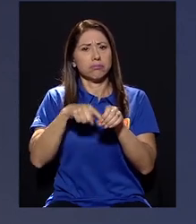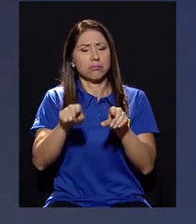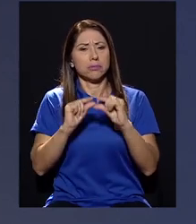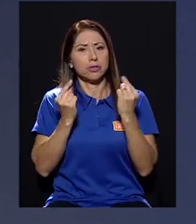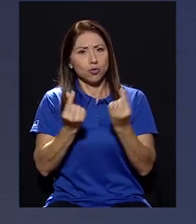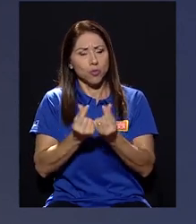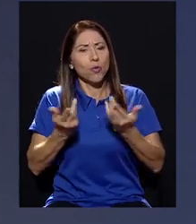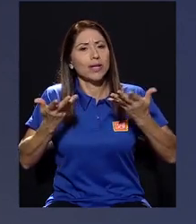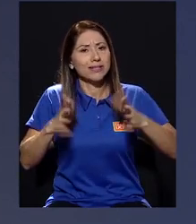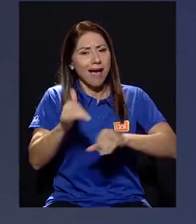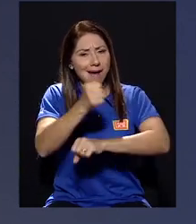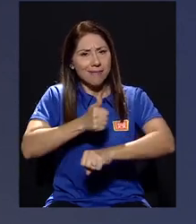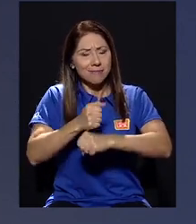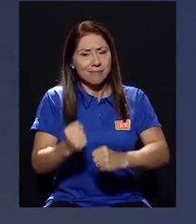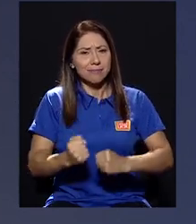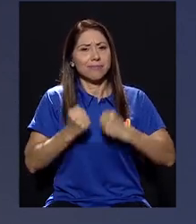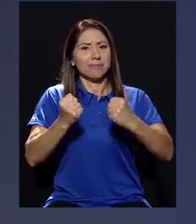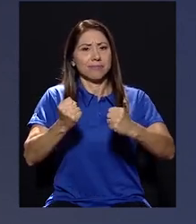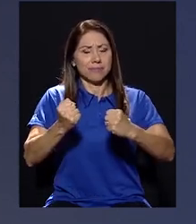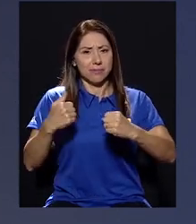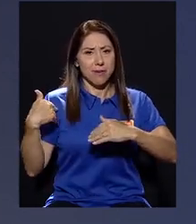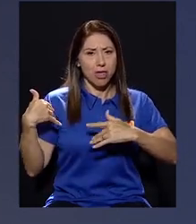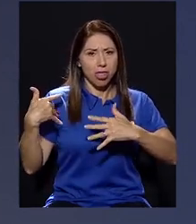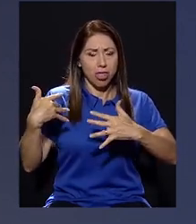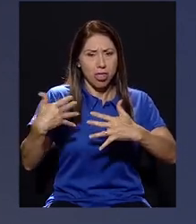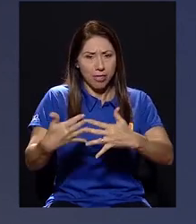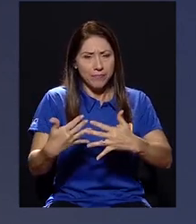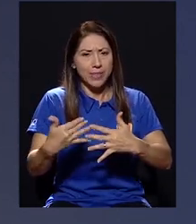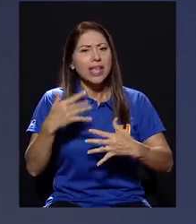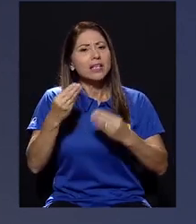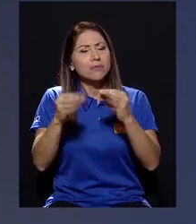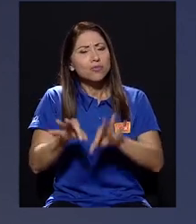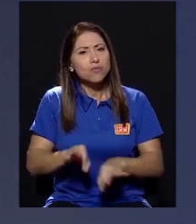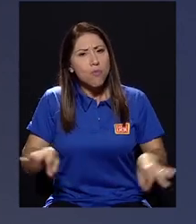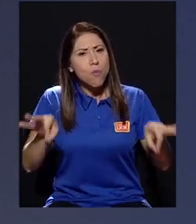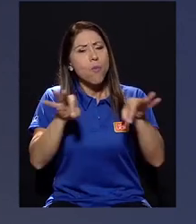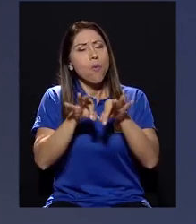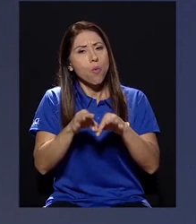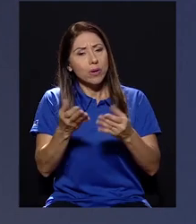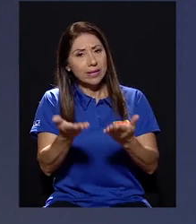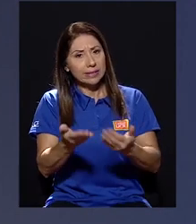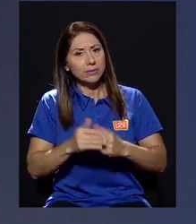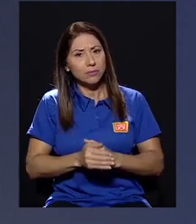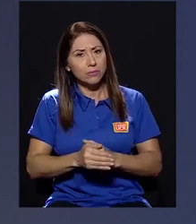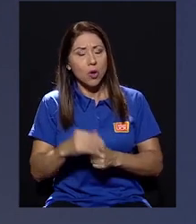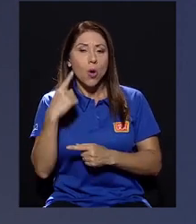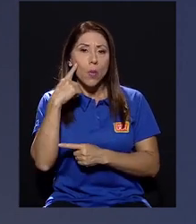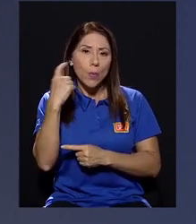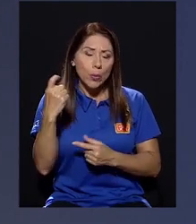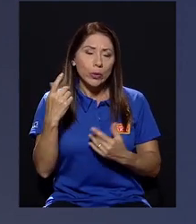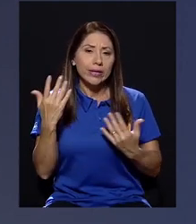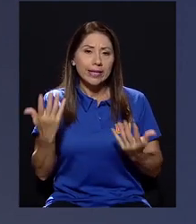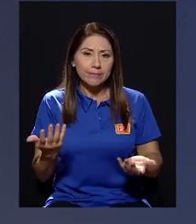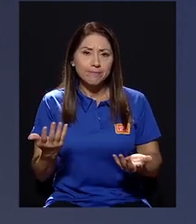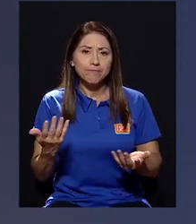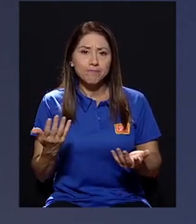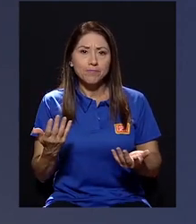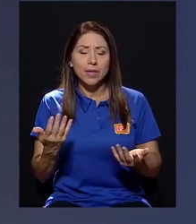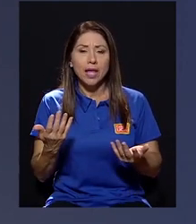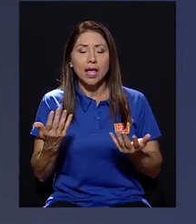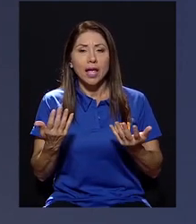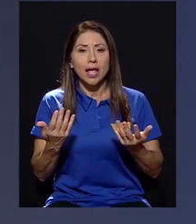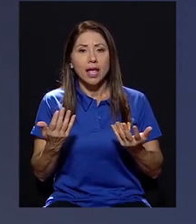este grupo que ya se ha consolidado conforme pasa el tiempo. Y que creo que es muy importante destacar eso, porque de alguna manera